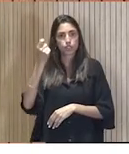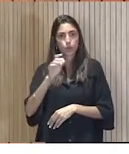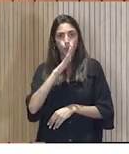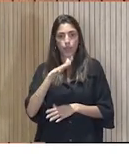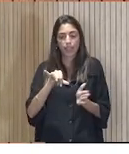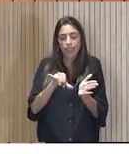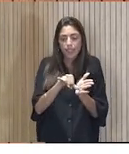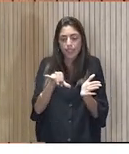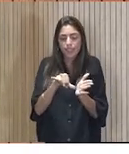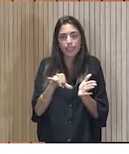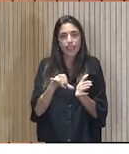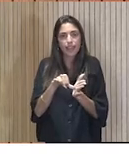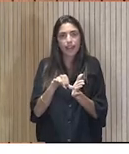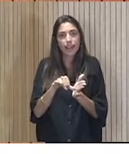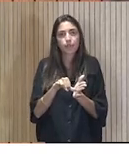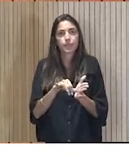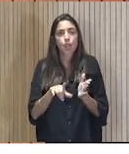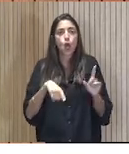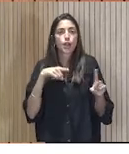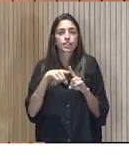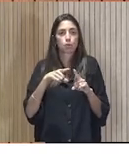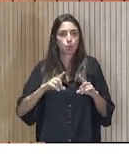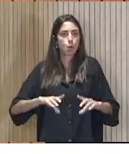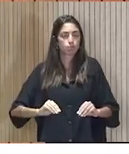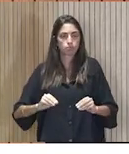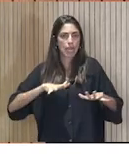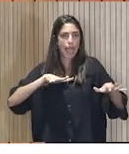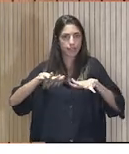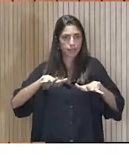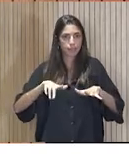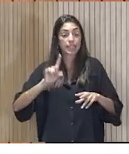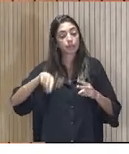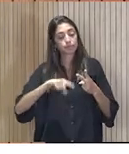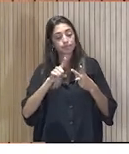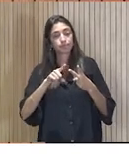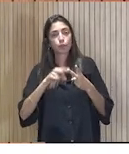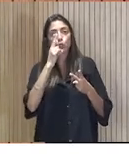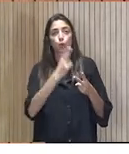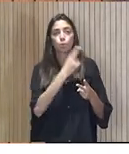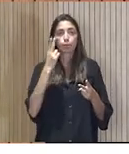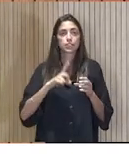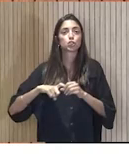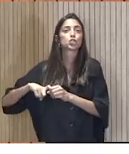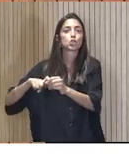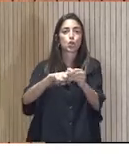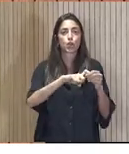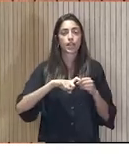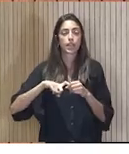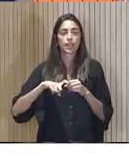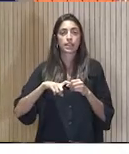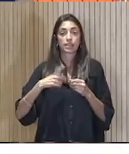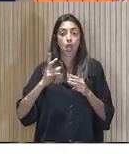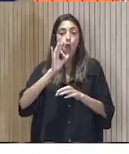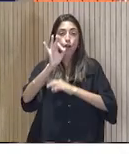poder activar de esa manera. Y por otra parte, el compromiso y la solidaridad de las personas que componen la organización.